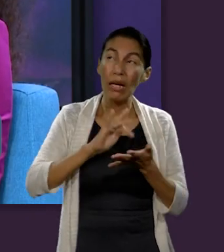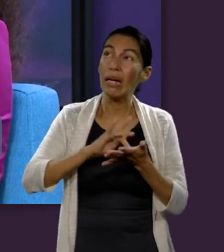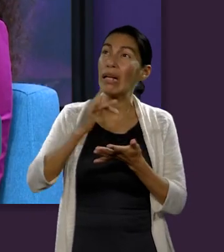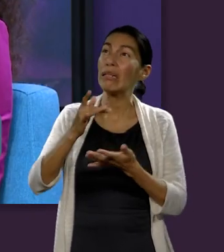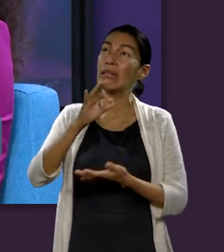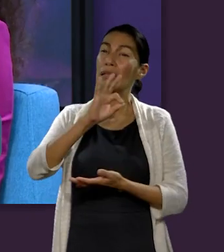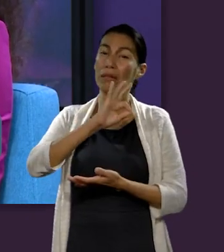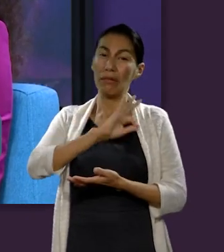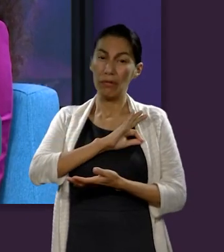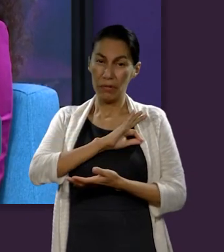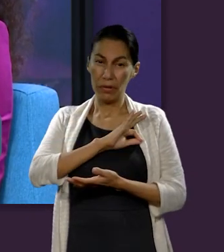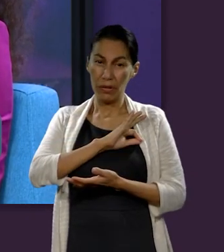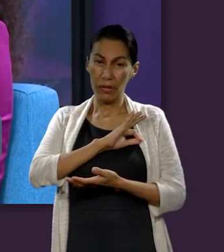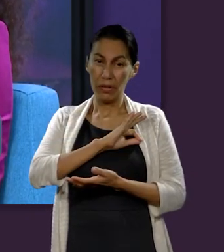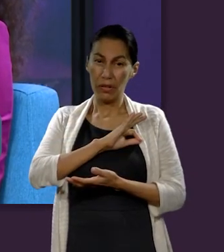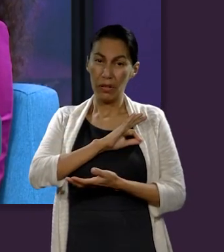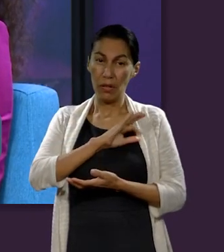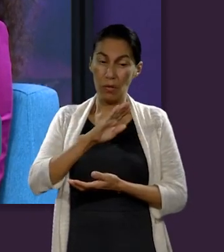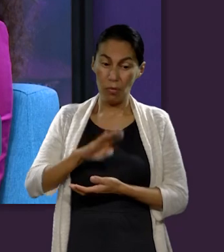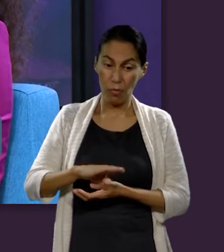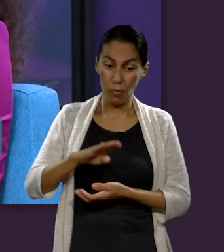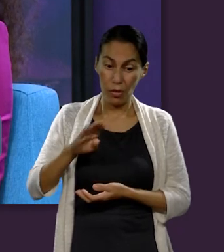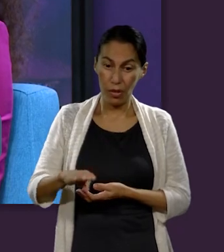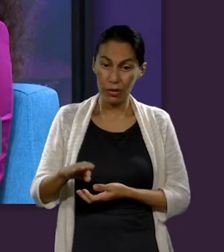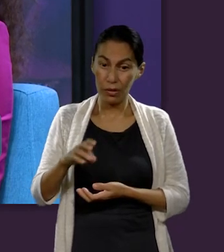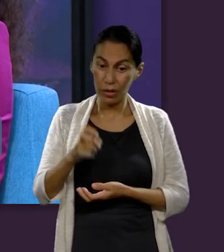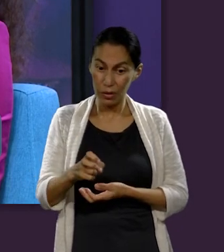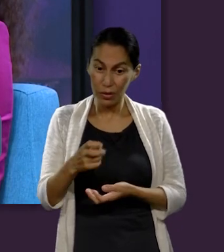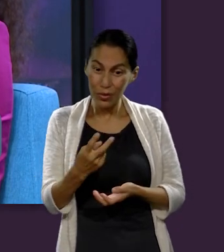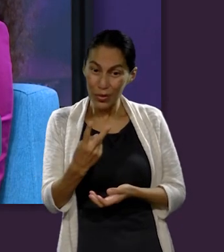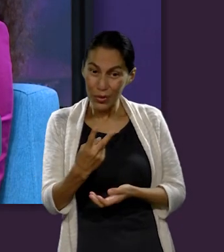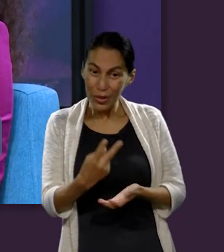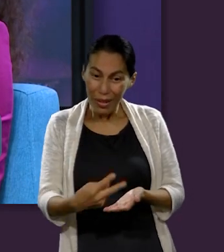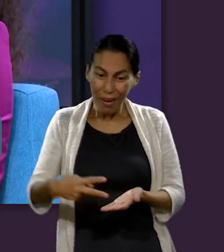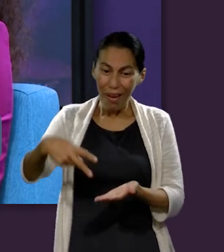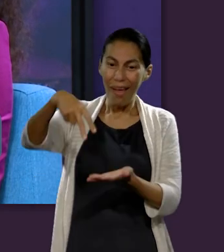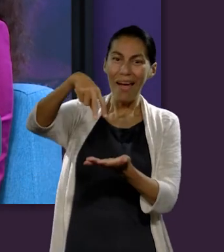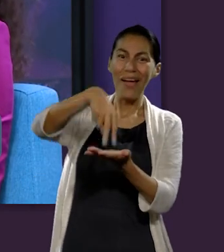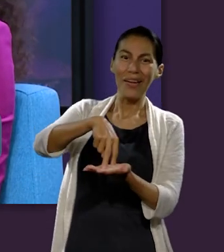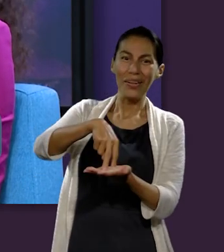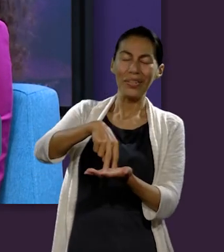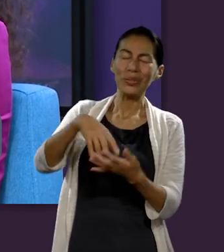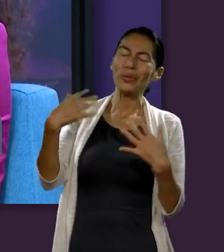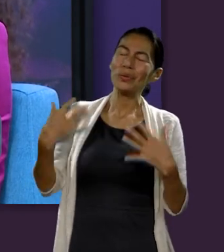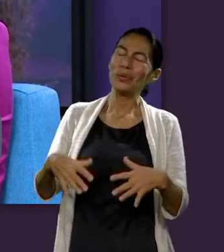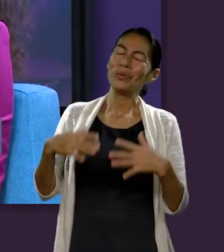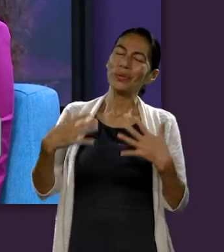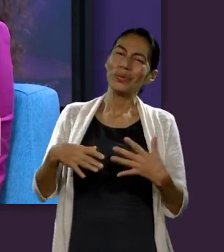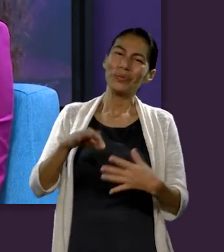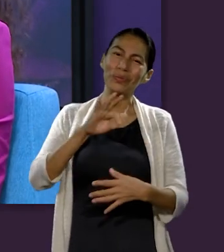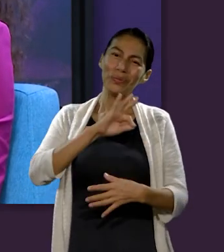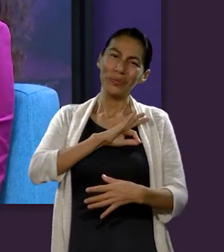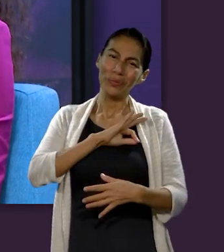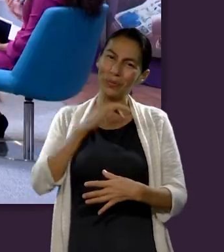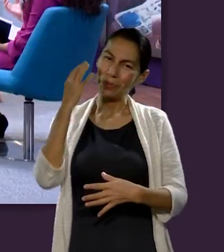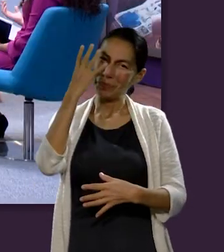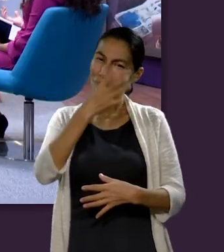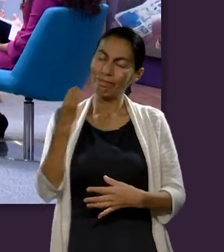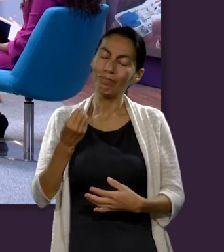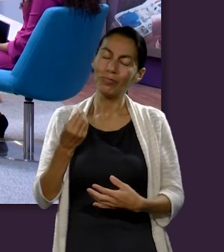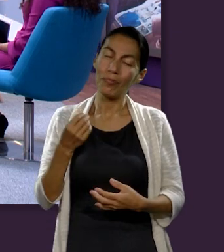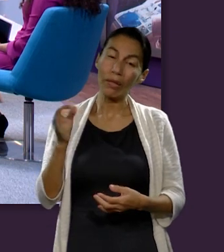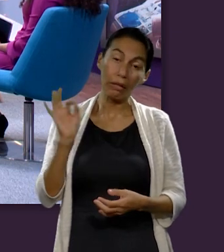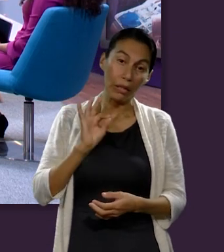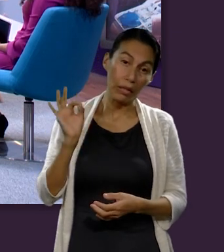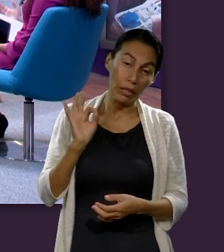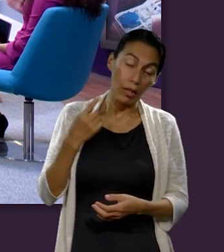por la fe las mujeres recibieron sus muertos mediante resurrección. Nosotros debemos mantener esa fe. Tal vez no